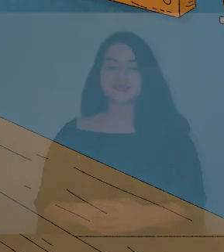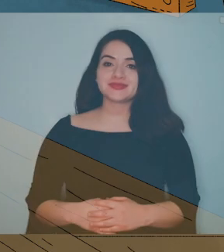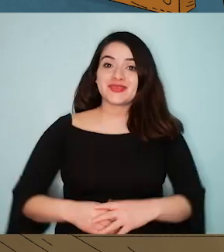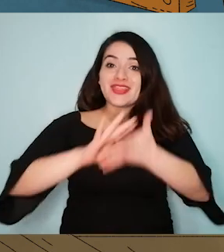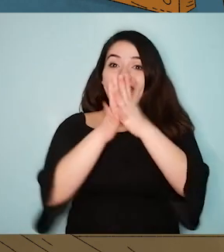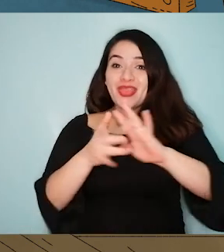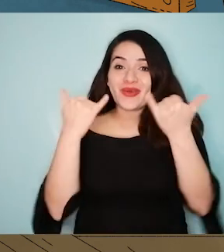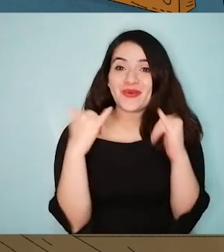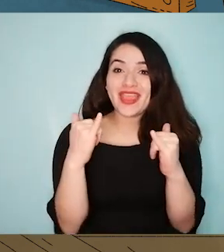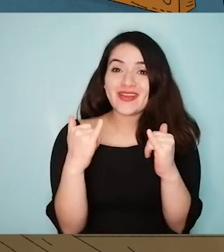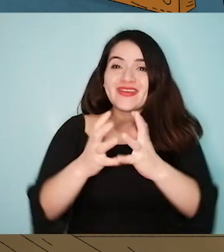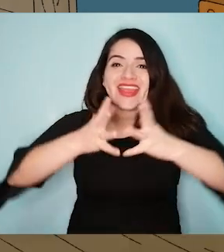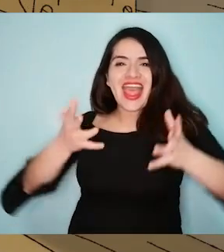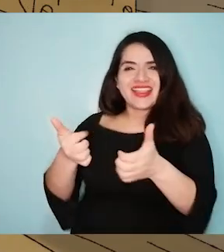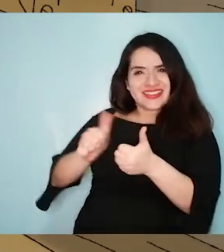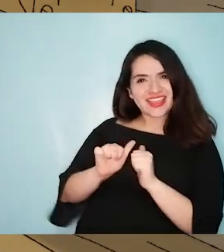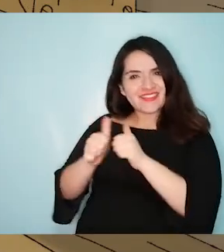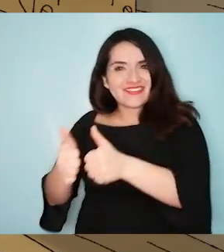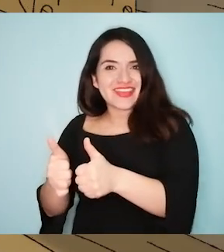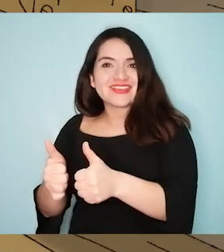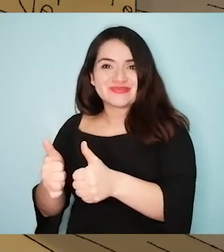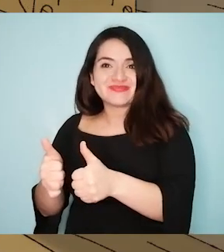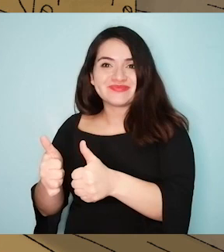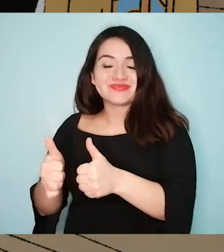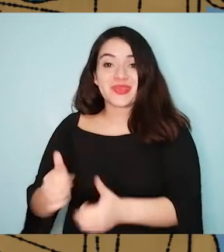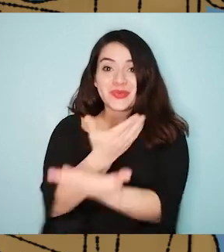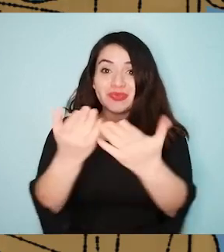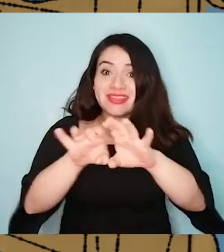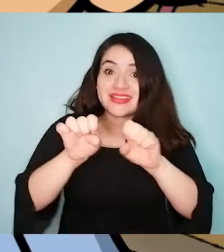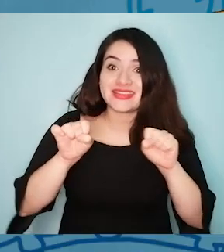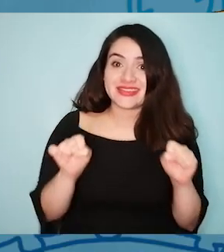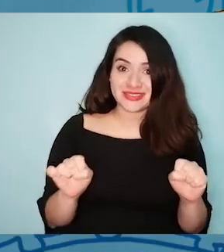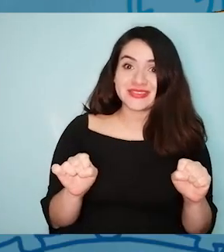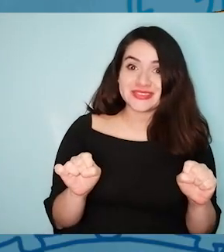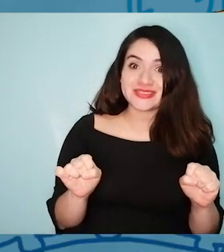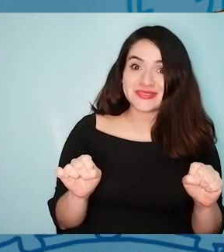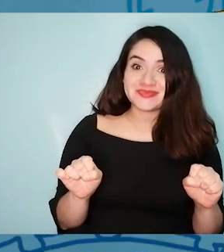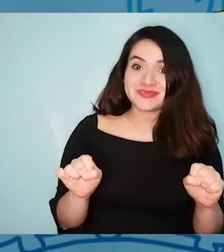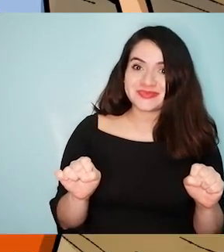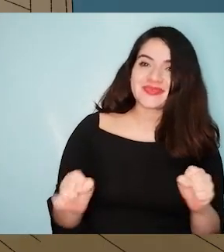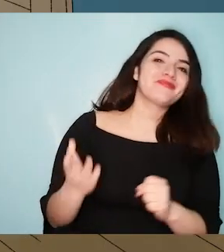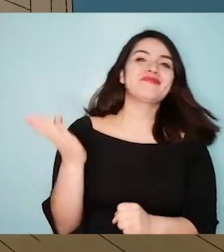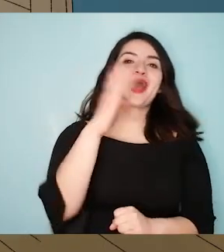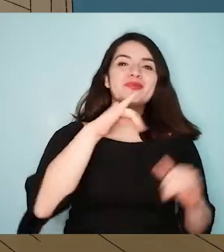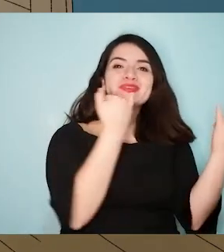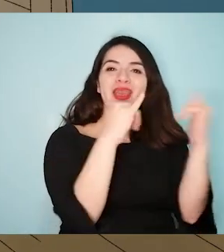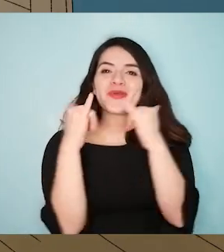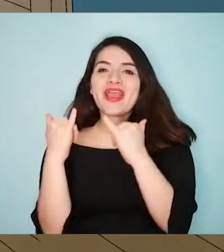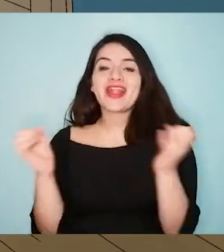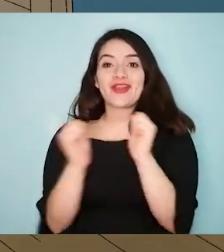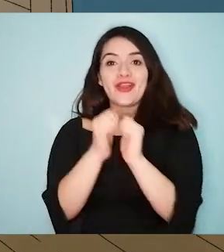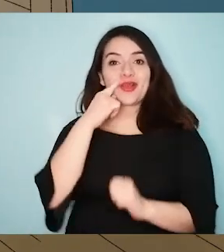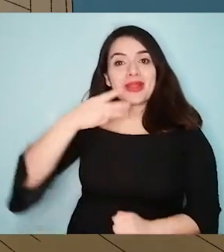¡Todo puede ser un juego! ¡Y un gran desafío! ¿Así que preparados? ¿Están listos? ¡Vamos a jugar!